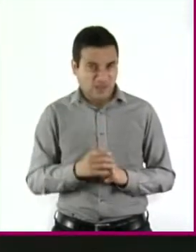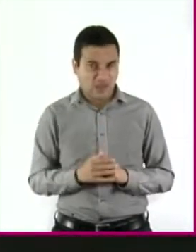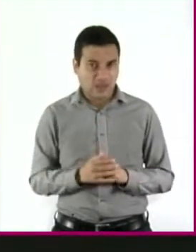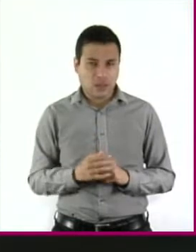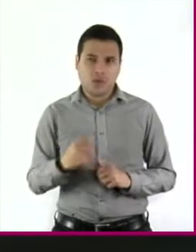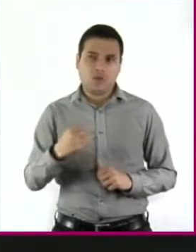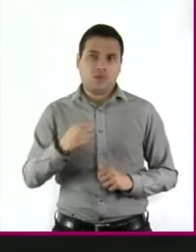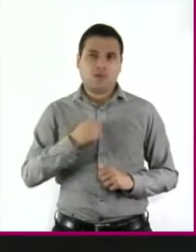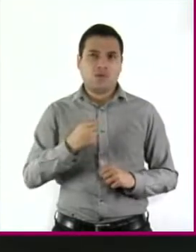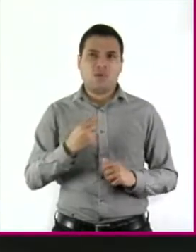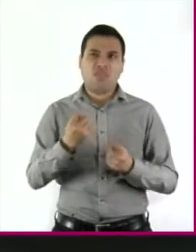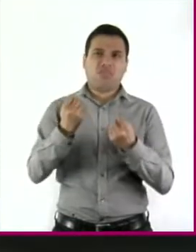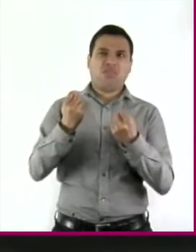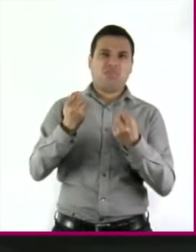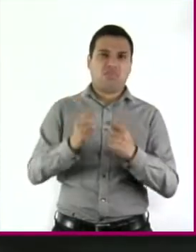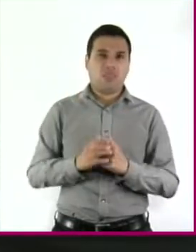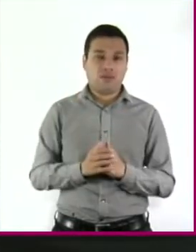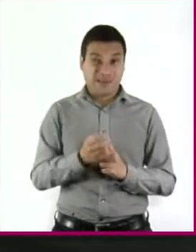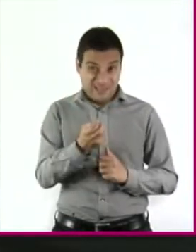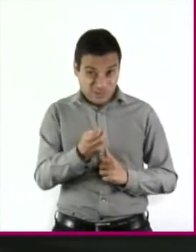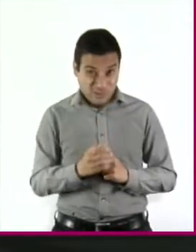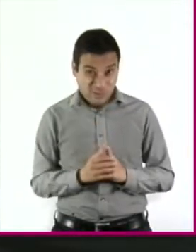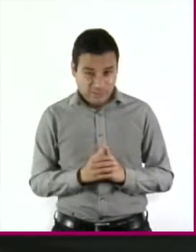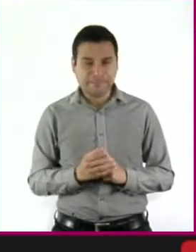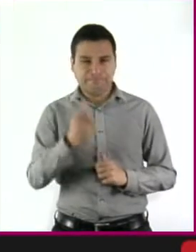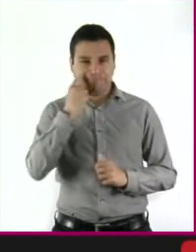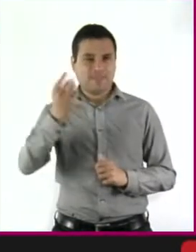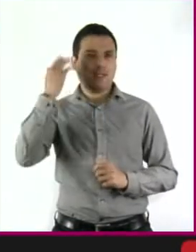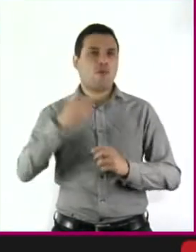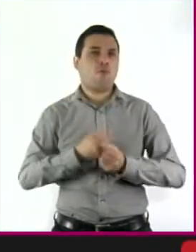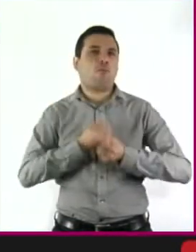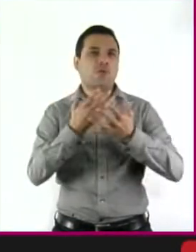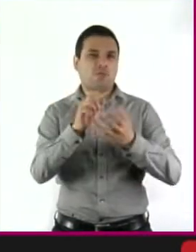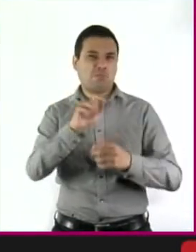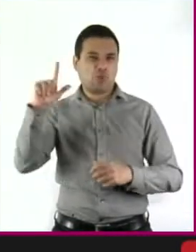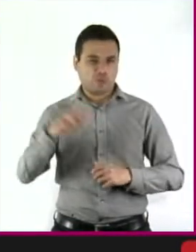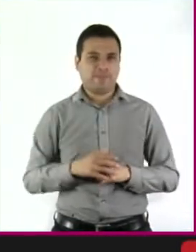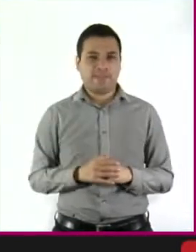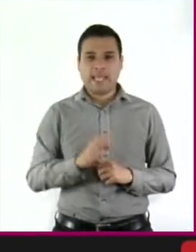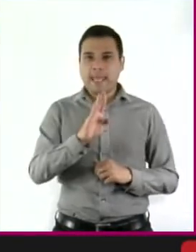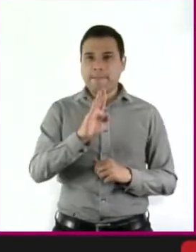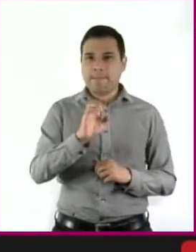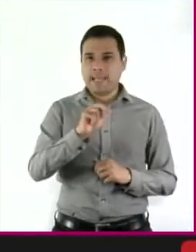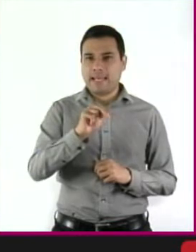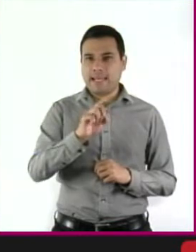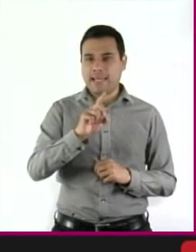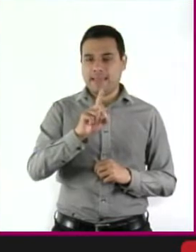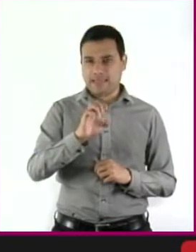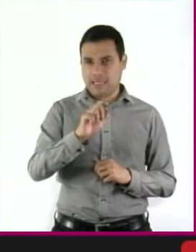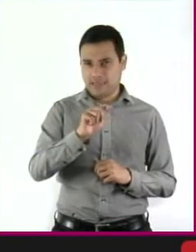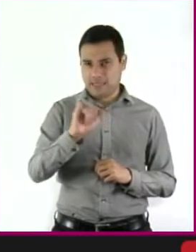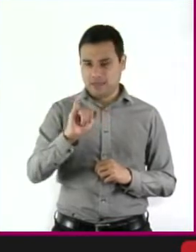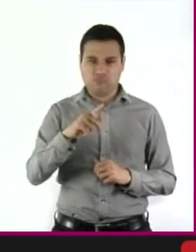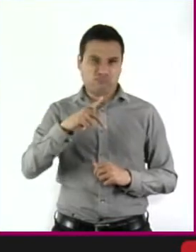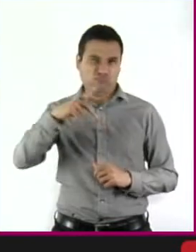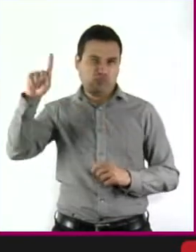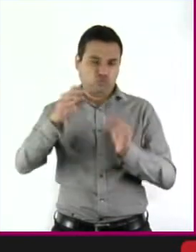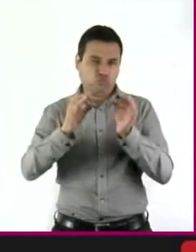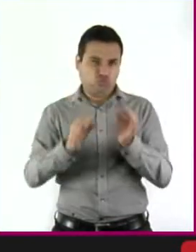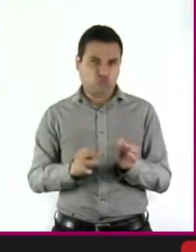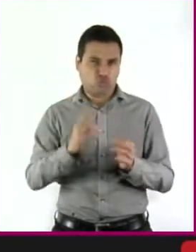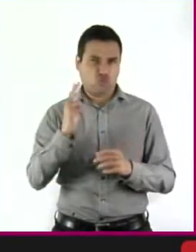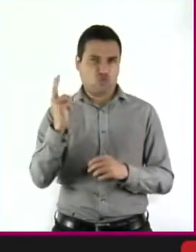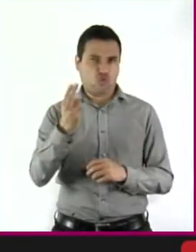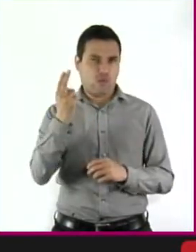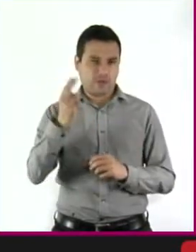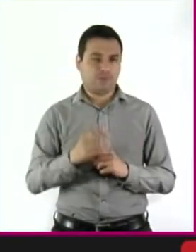Esto me recuerda a un poeta muy famoso. Mario Benedetti fue un escritor uruguayo. En